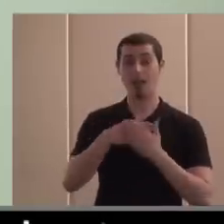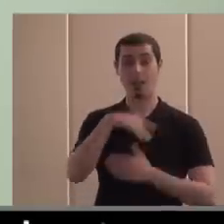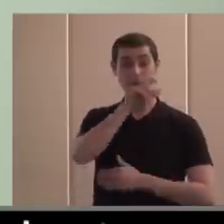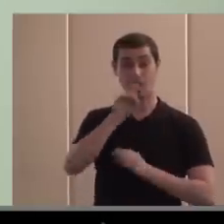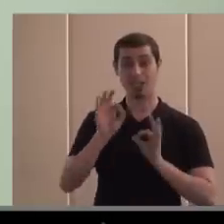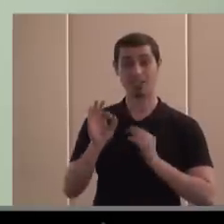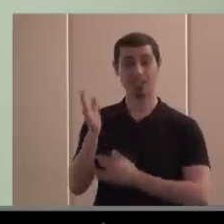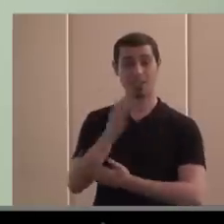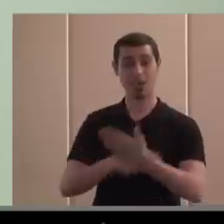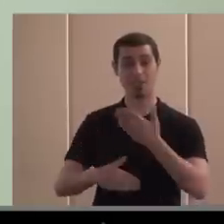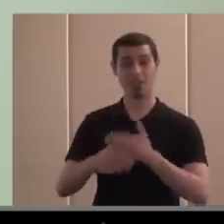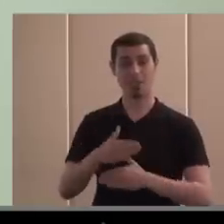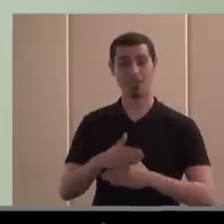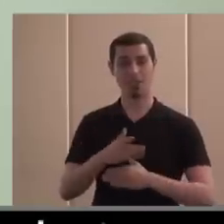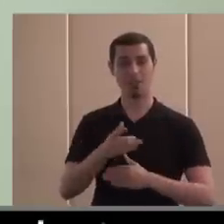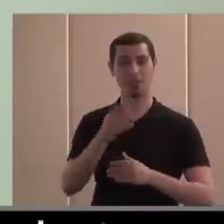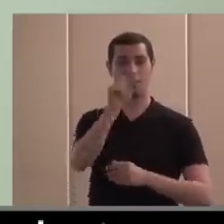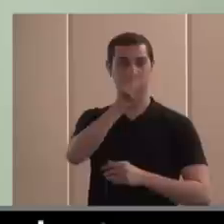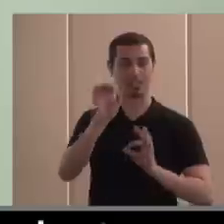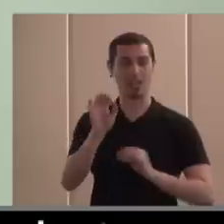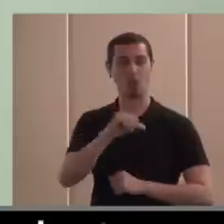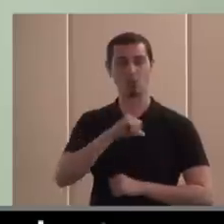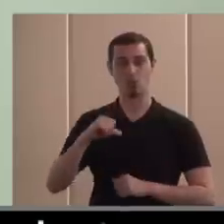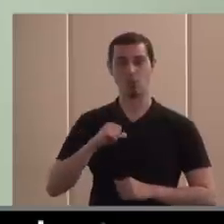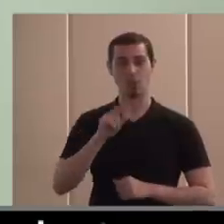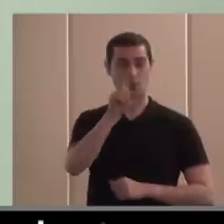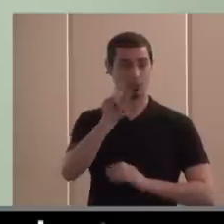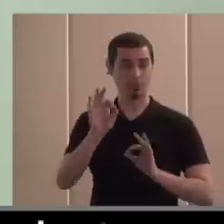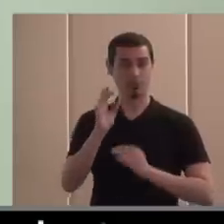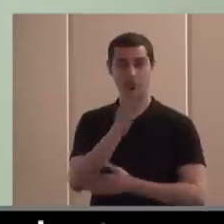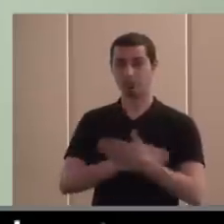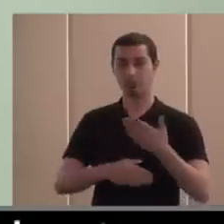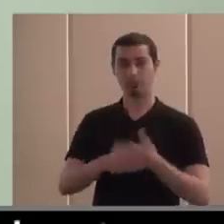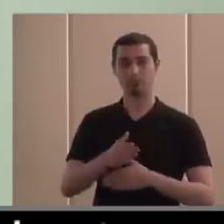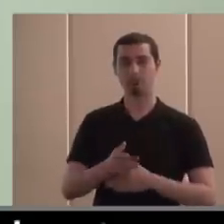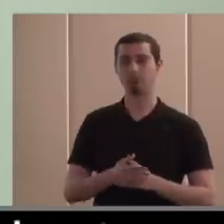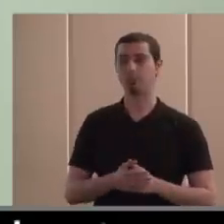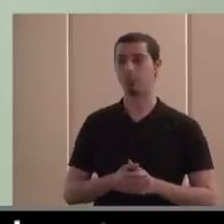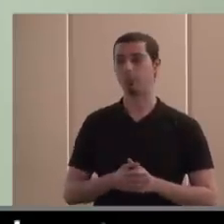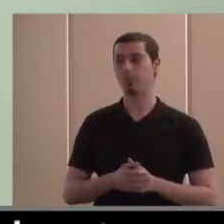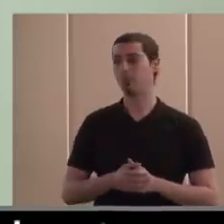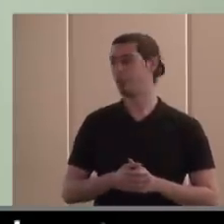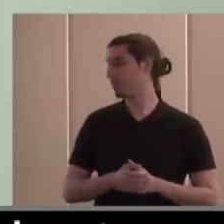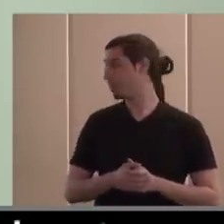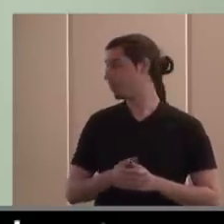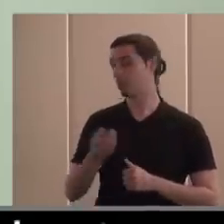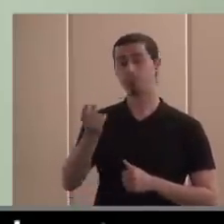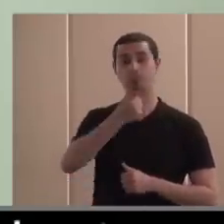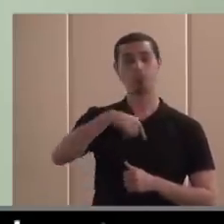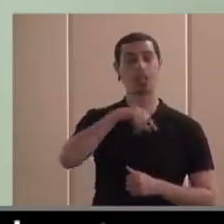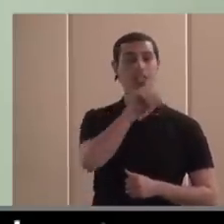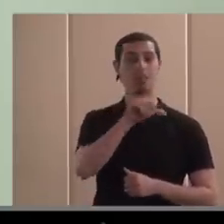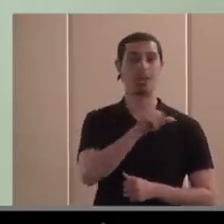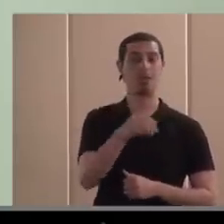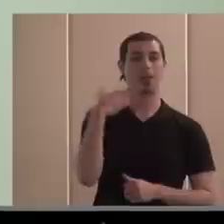discapacidad, y pienso en los autónomos con discapacidad, que a mí me parecen... Nosotros la semana pasada teníamos el